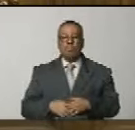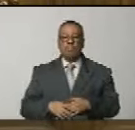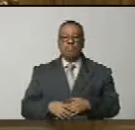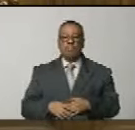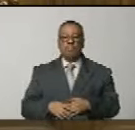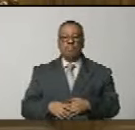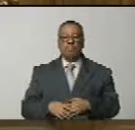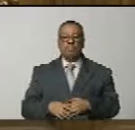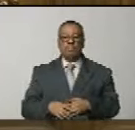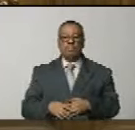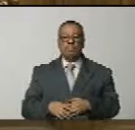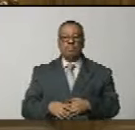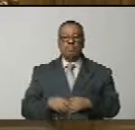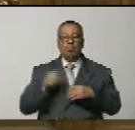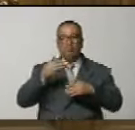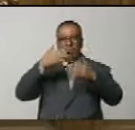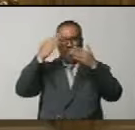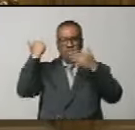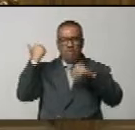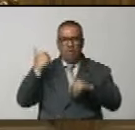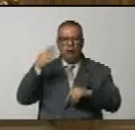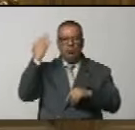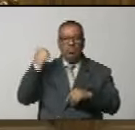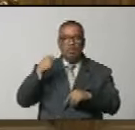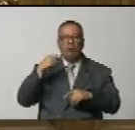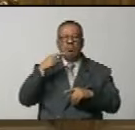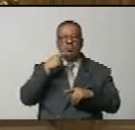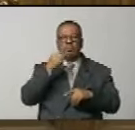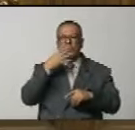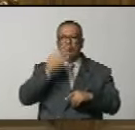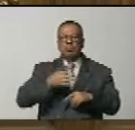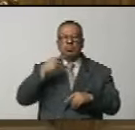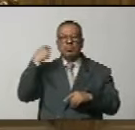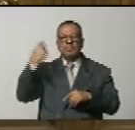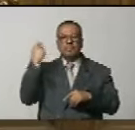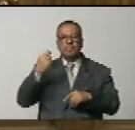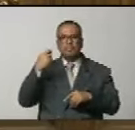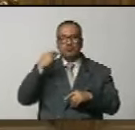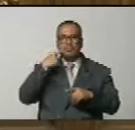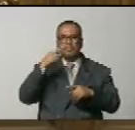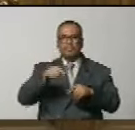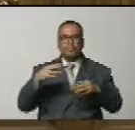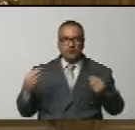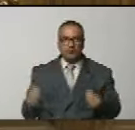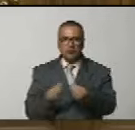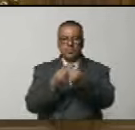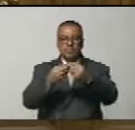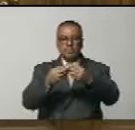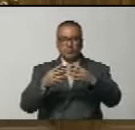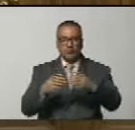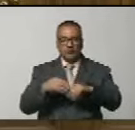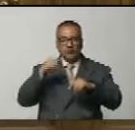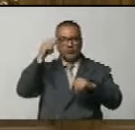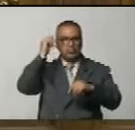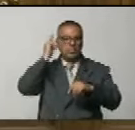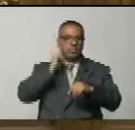el pasado glorioso de Apure. Los llaneros que acompañaron a Bolívar